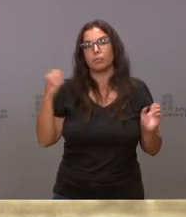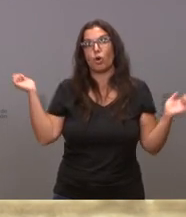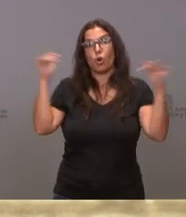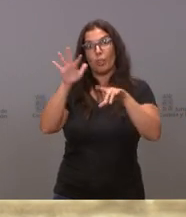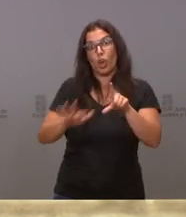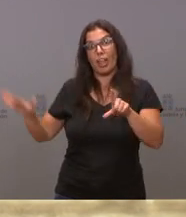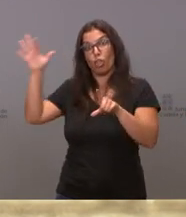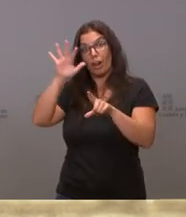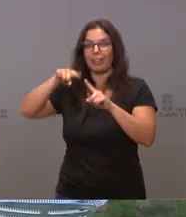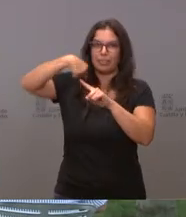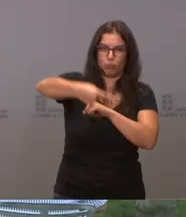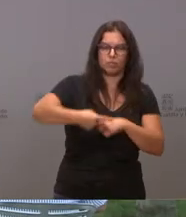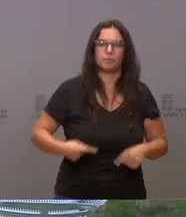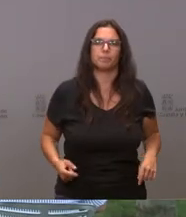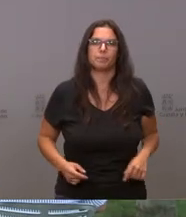Partido.